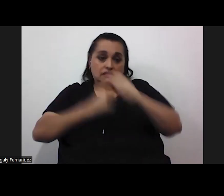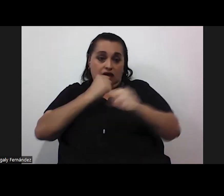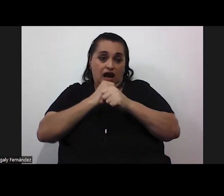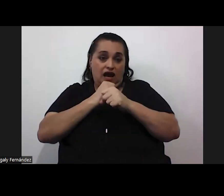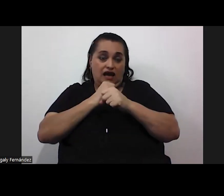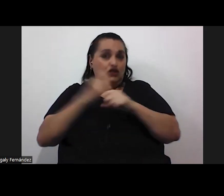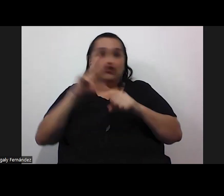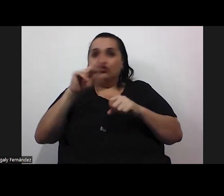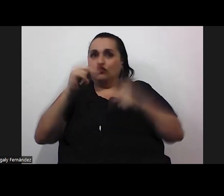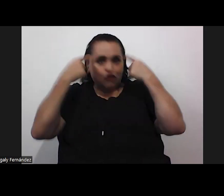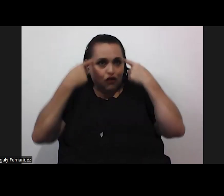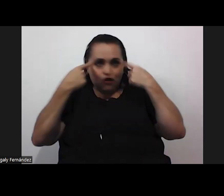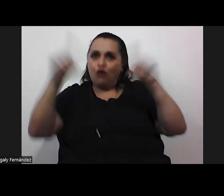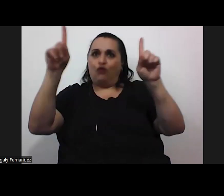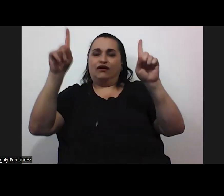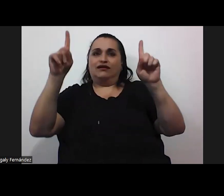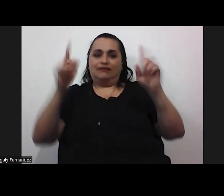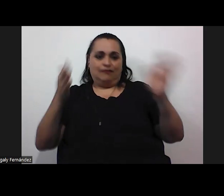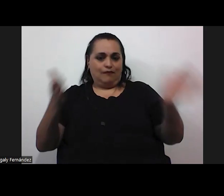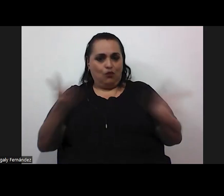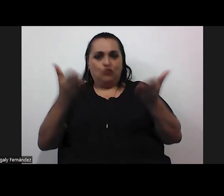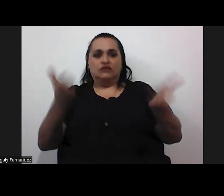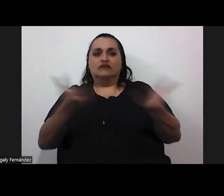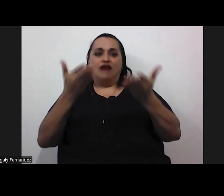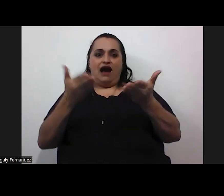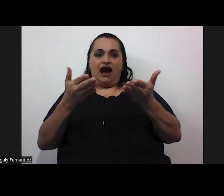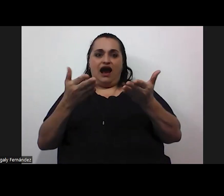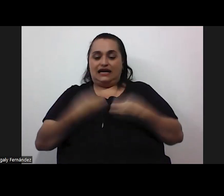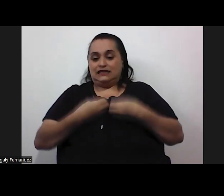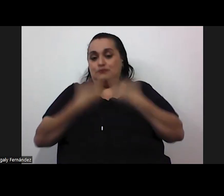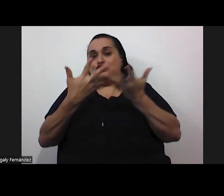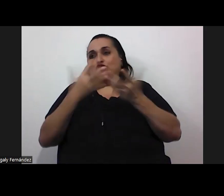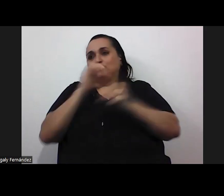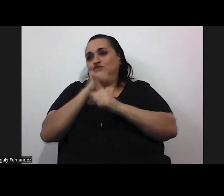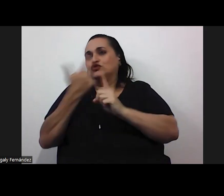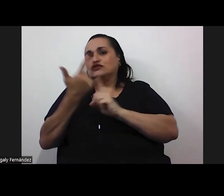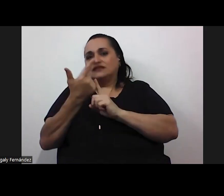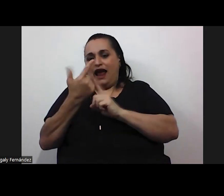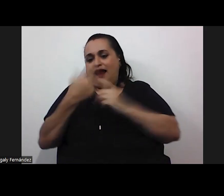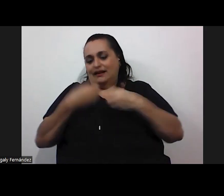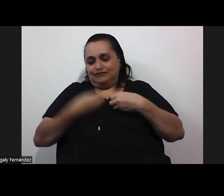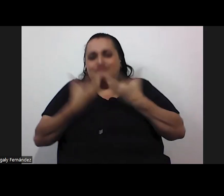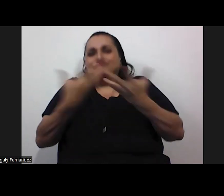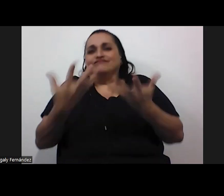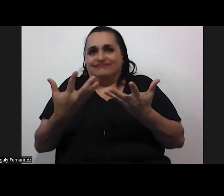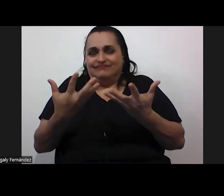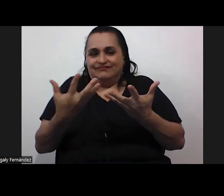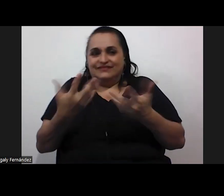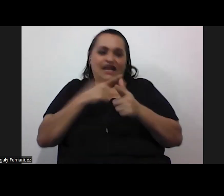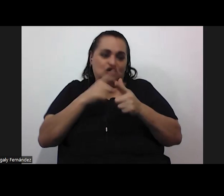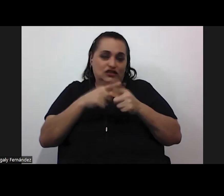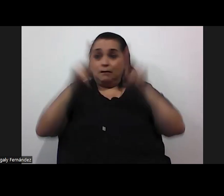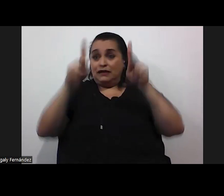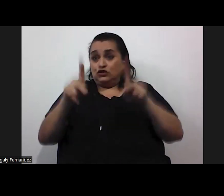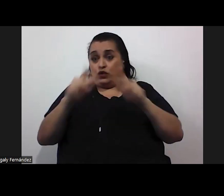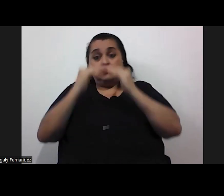logran motivar esa expresión social hacia afuera entonces con las personas menores de edad